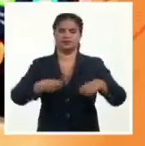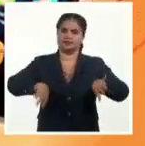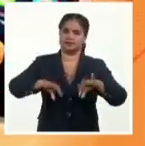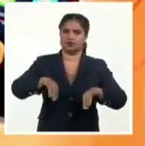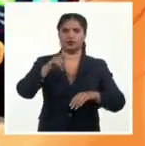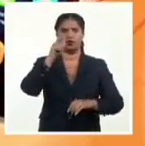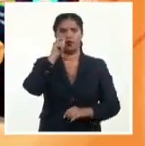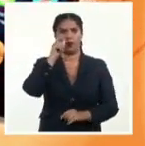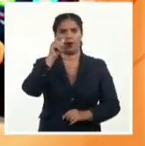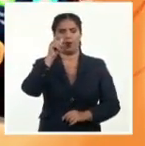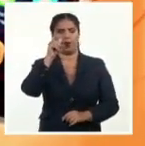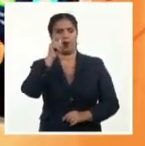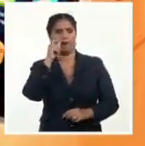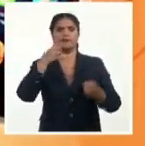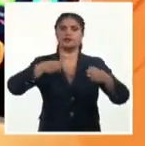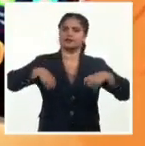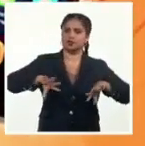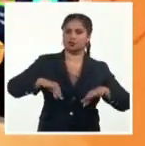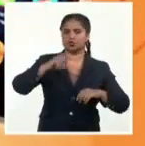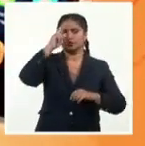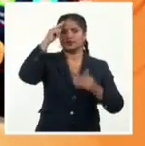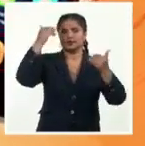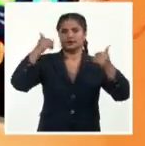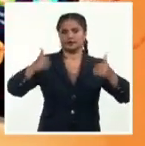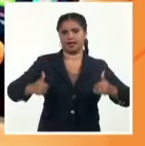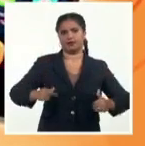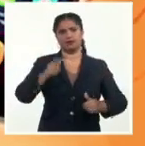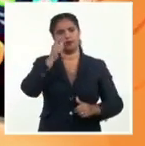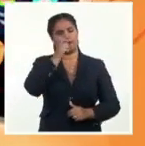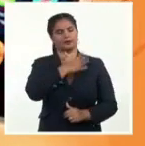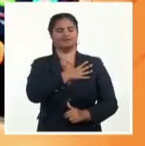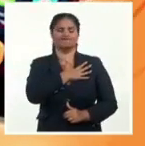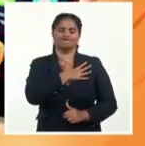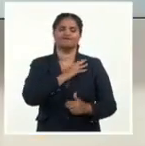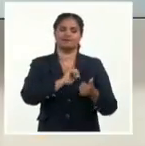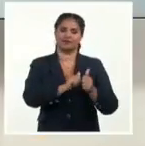teleaudiencia sobre el estado de salud de nuestro querido Juan Torena.